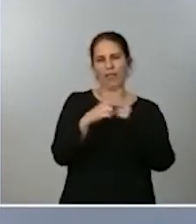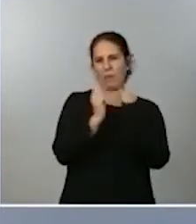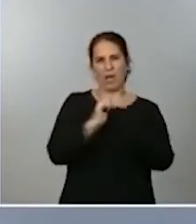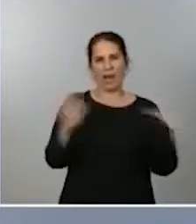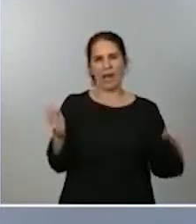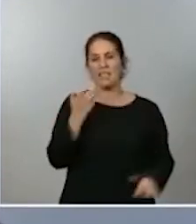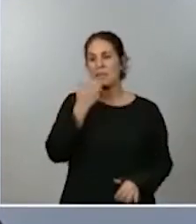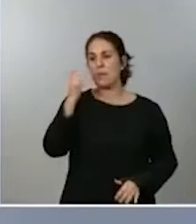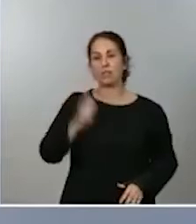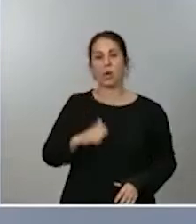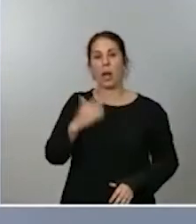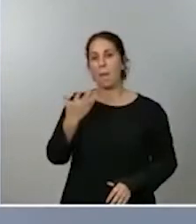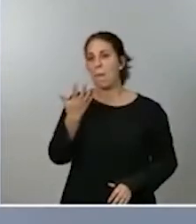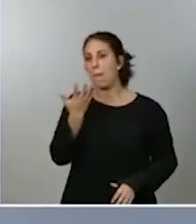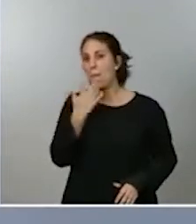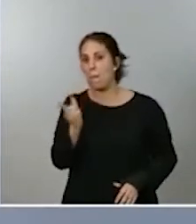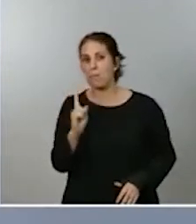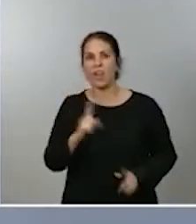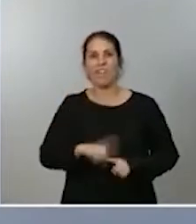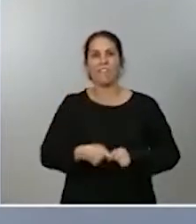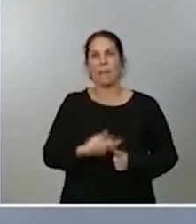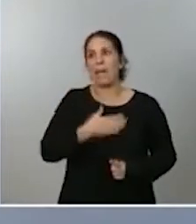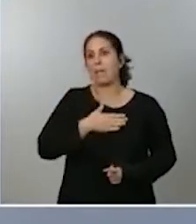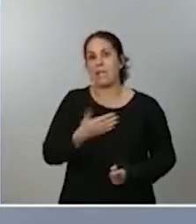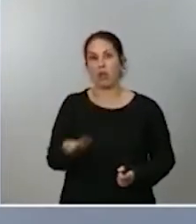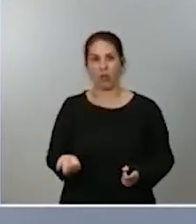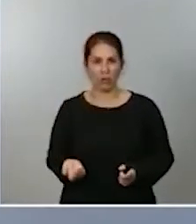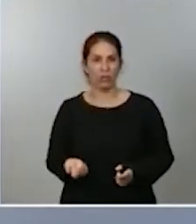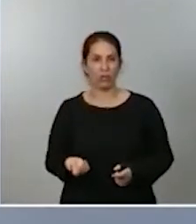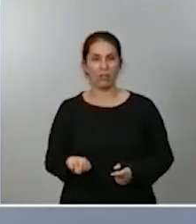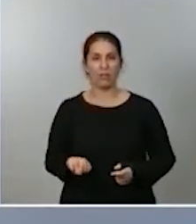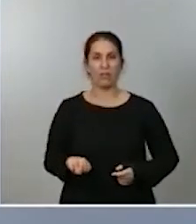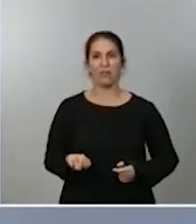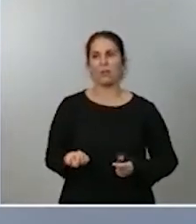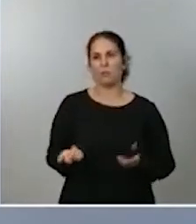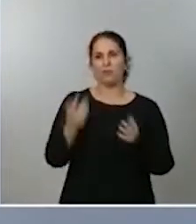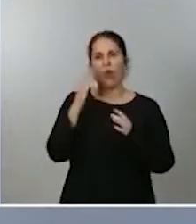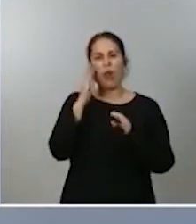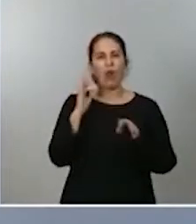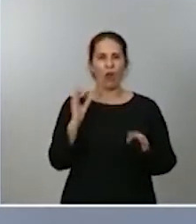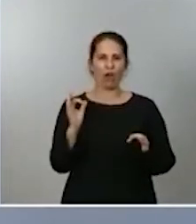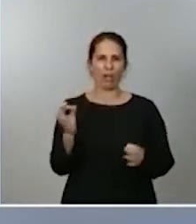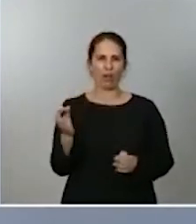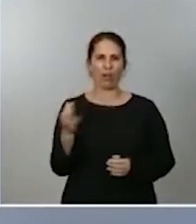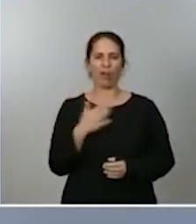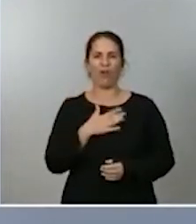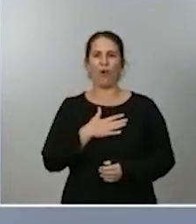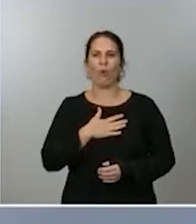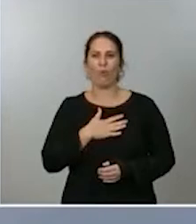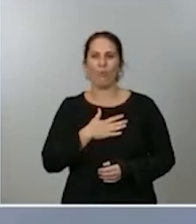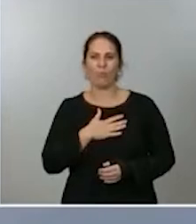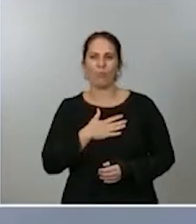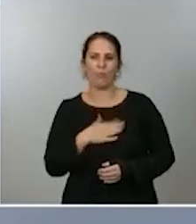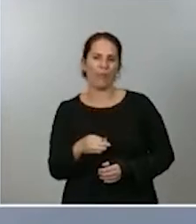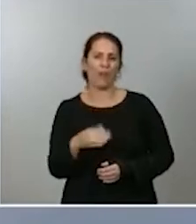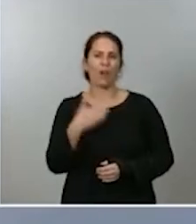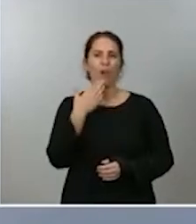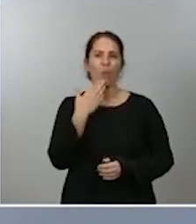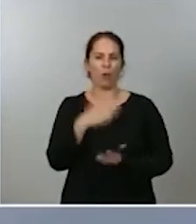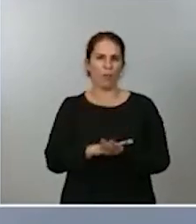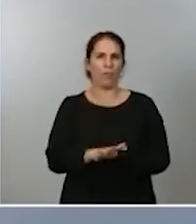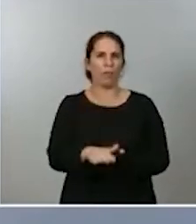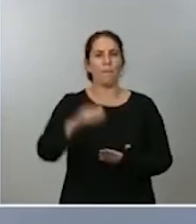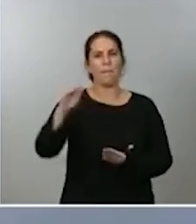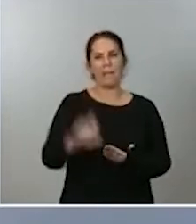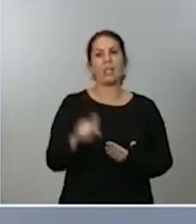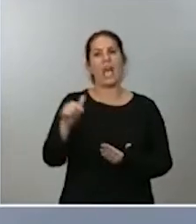anónimo algún familiar mío por ejemplo no conocido pues lógicamente puede formar parte de ese rango menor donde está permitida la publicidad